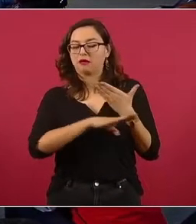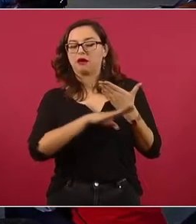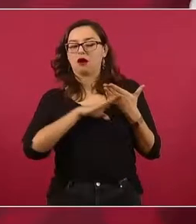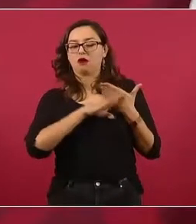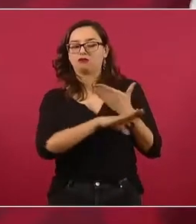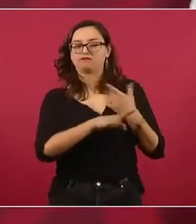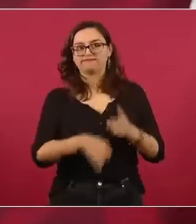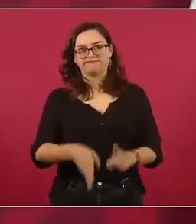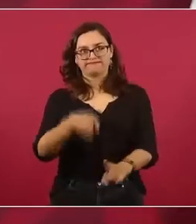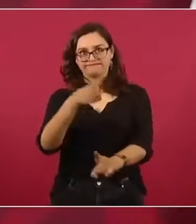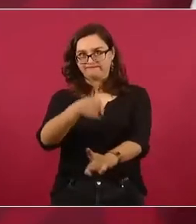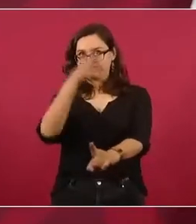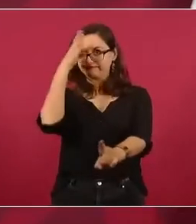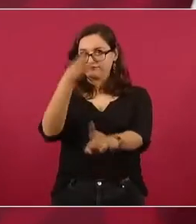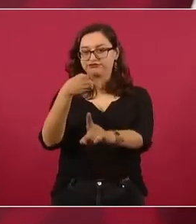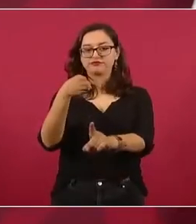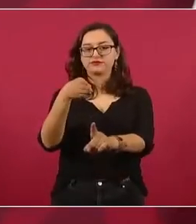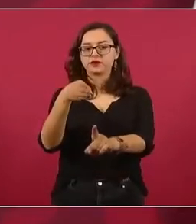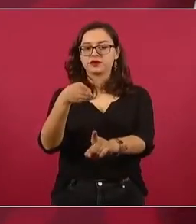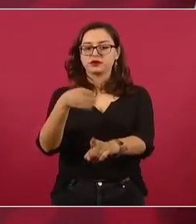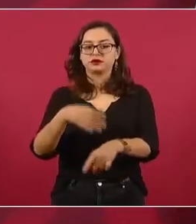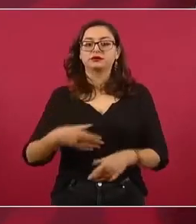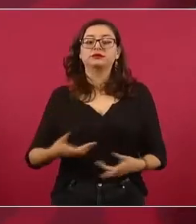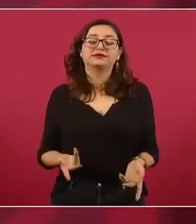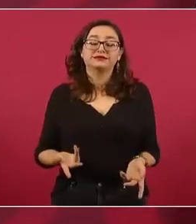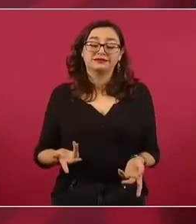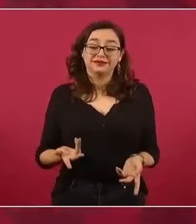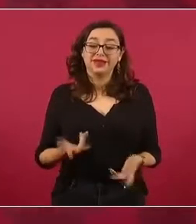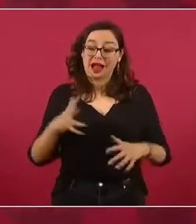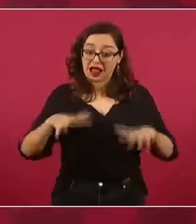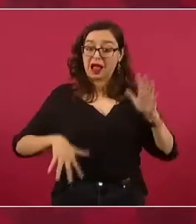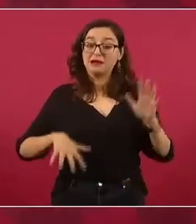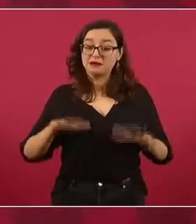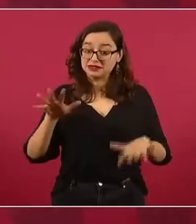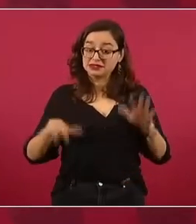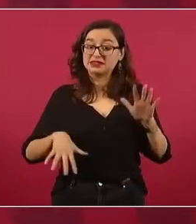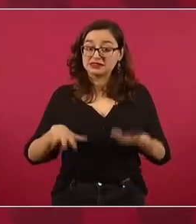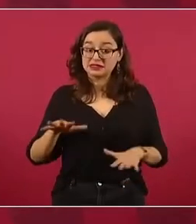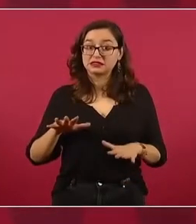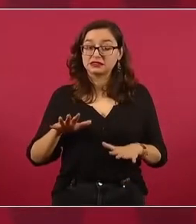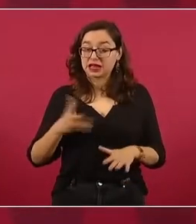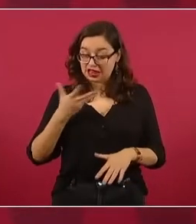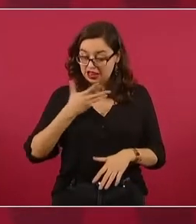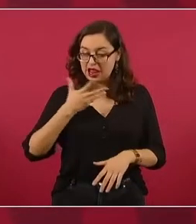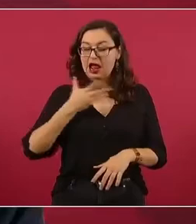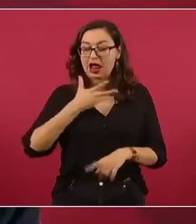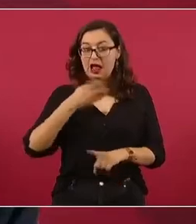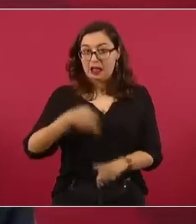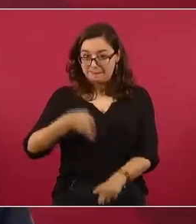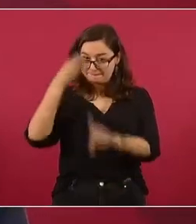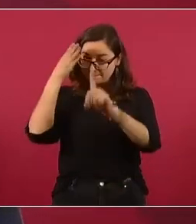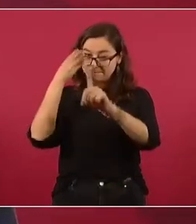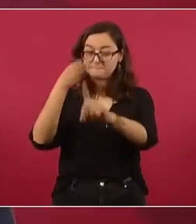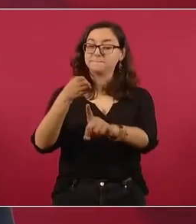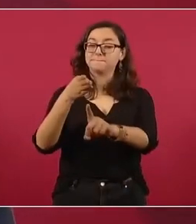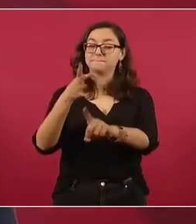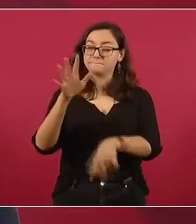teniendo principios. Y aún así hay gente